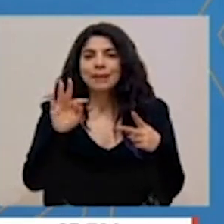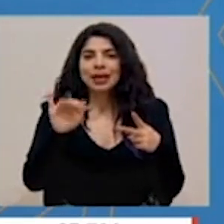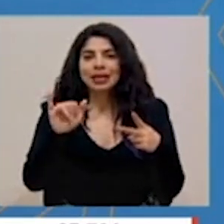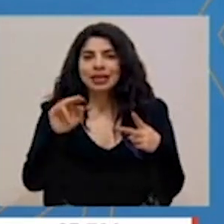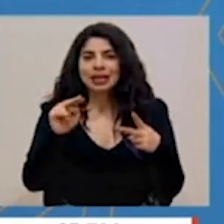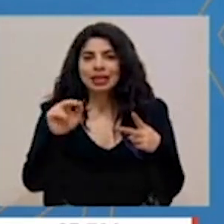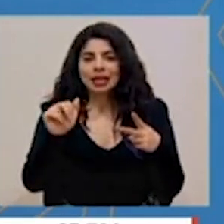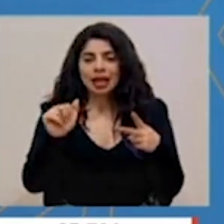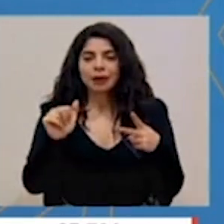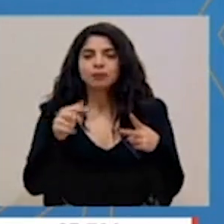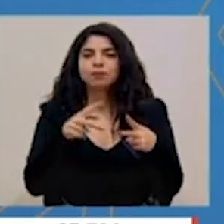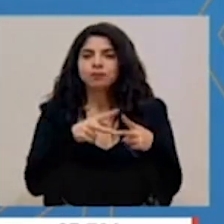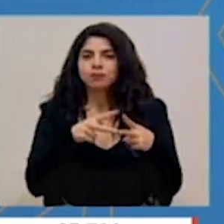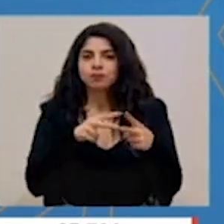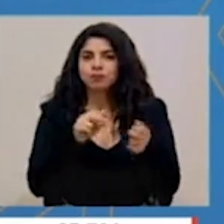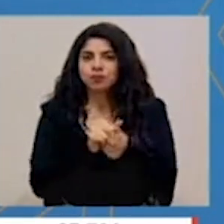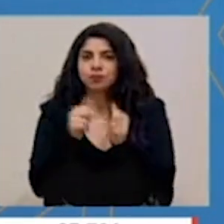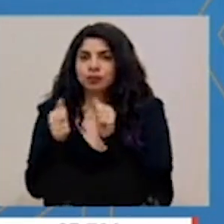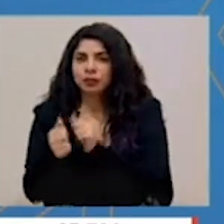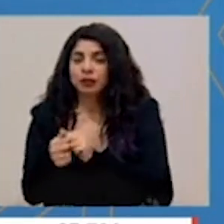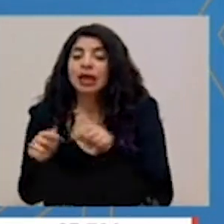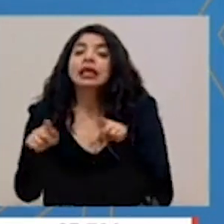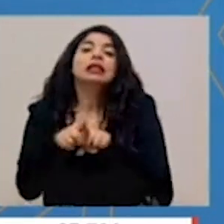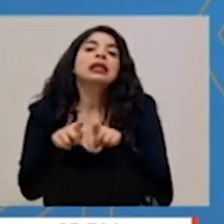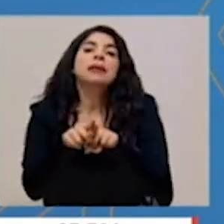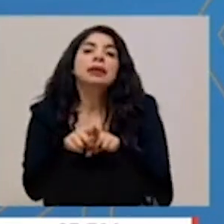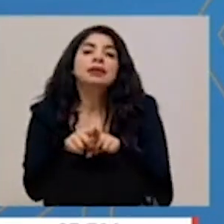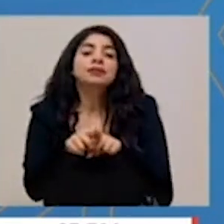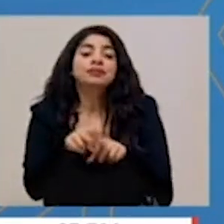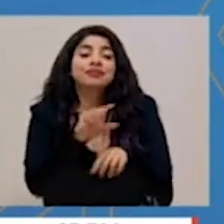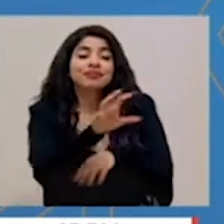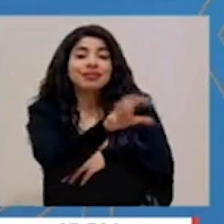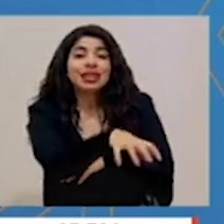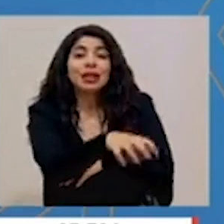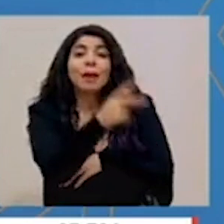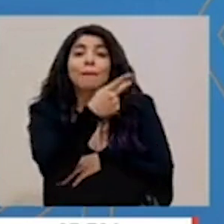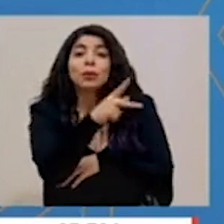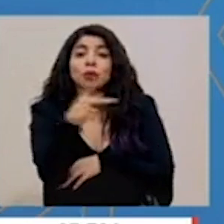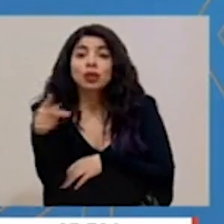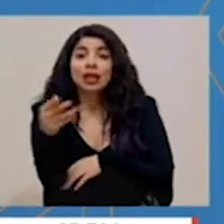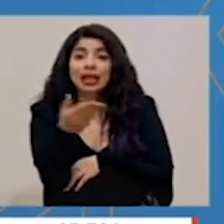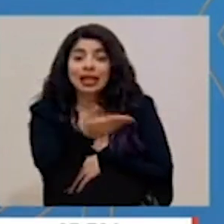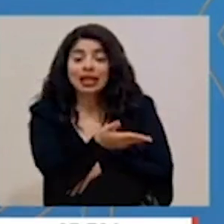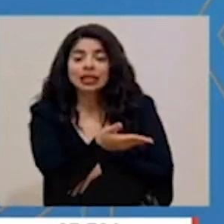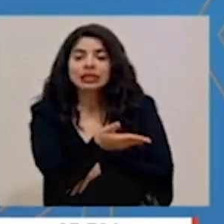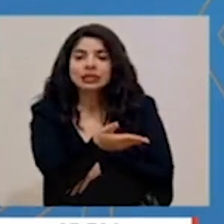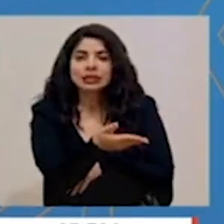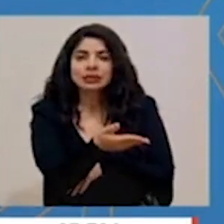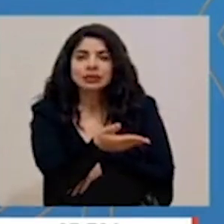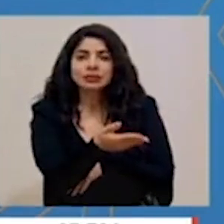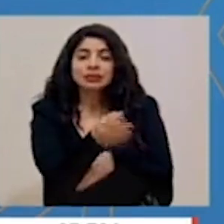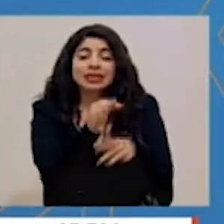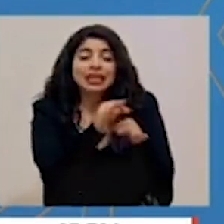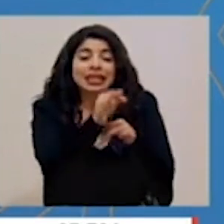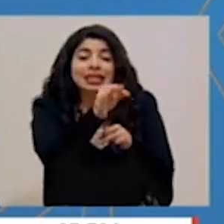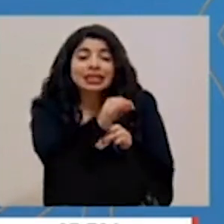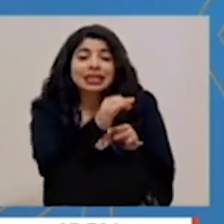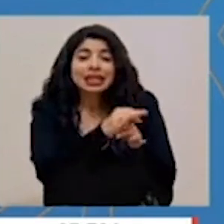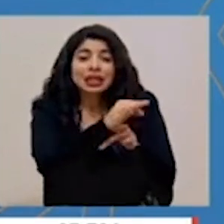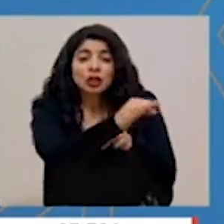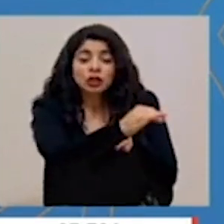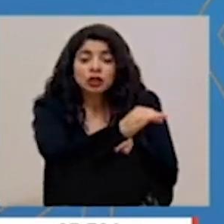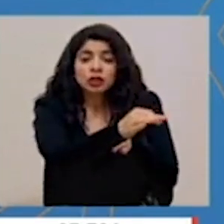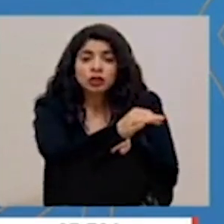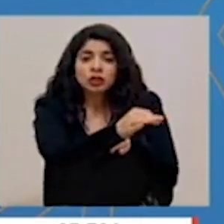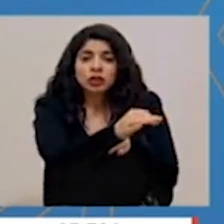Asimismo, en el distrito, perdón, en el cantón de Punta Arenas, los distritos de